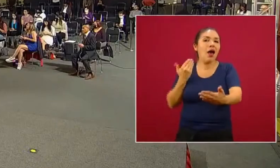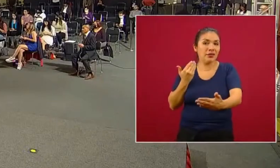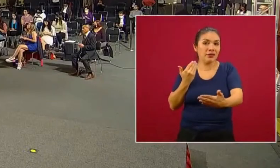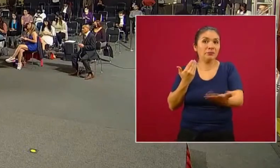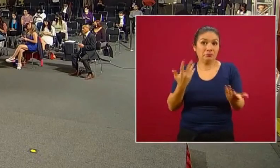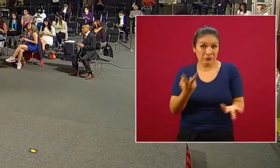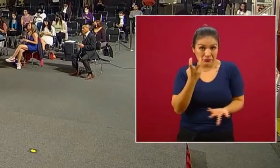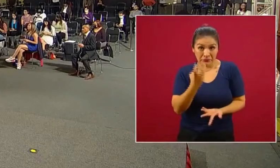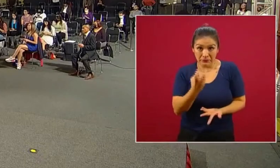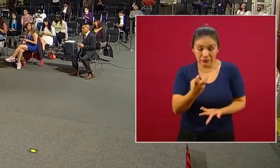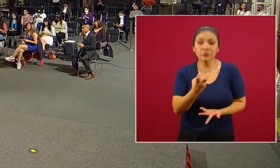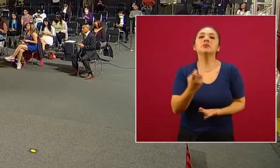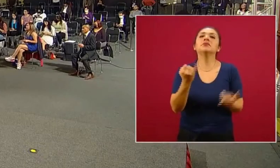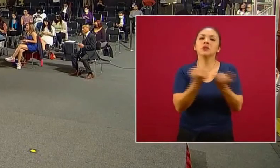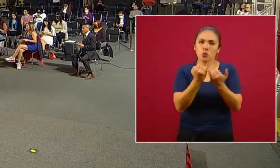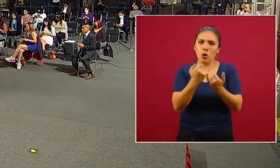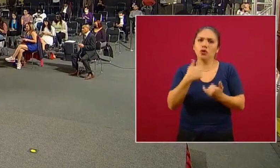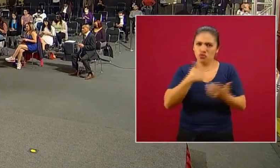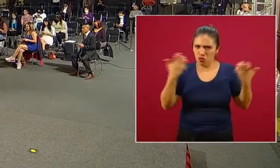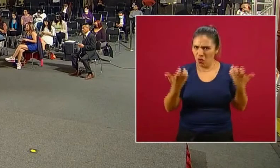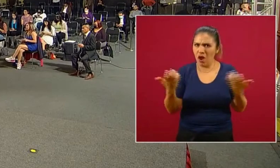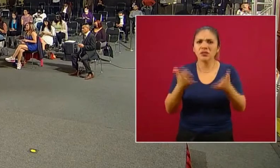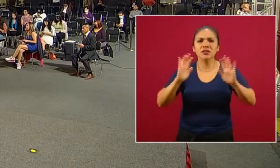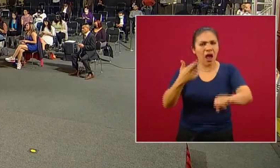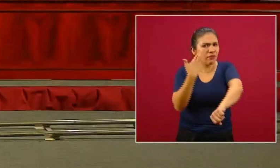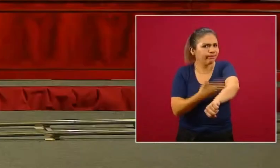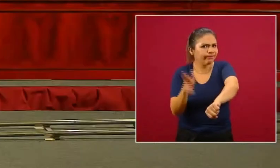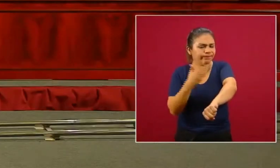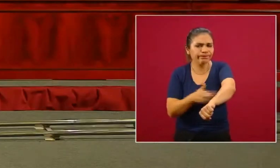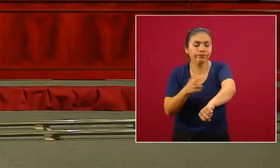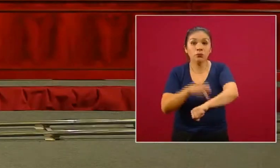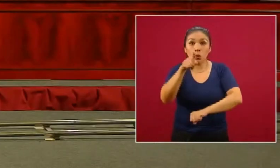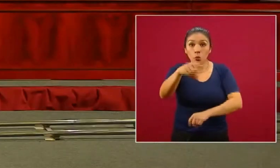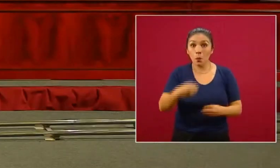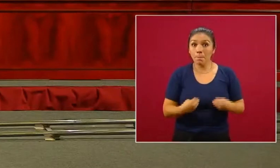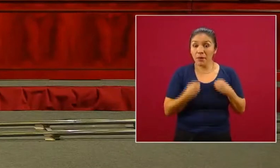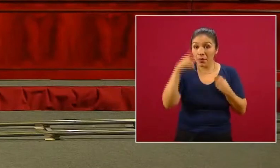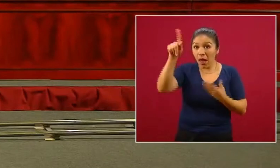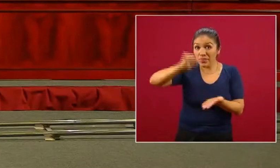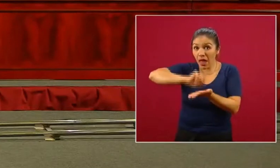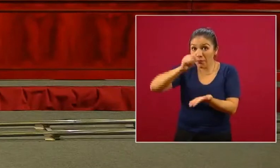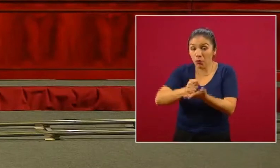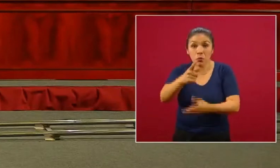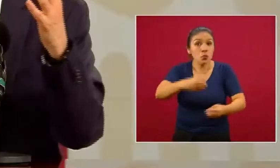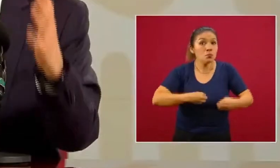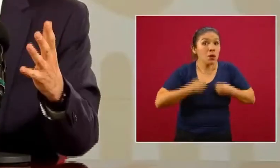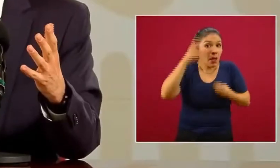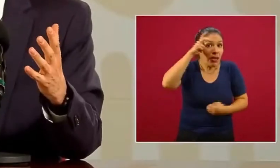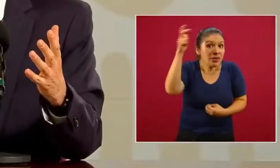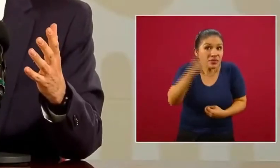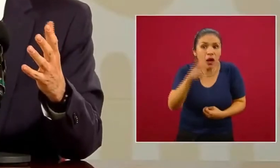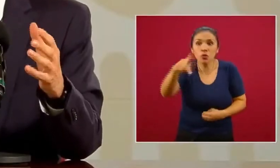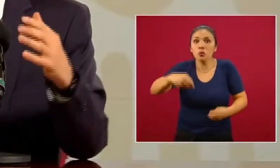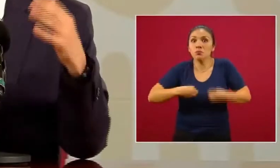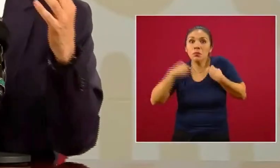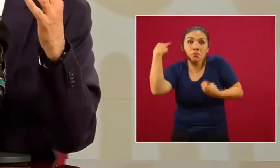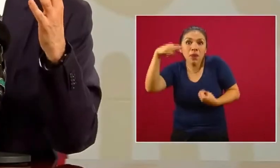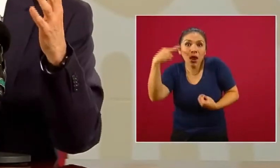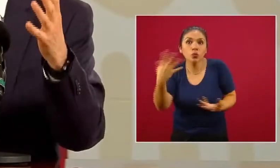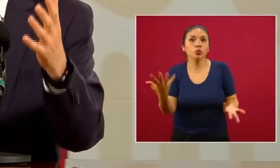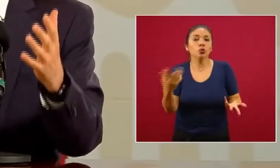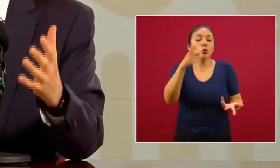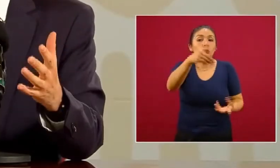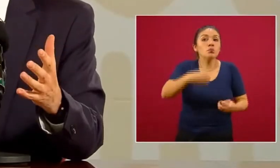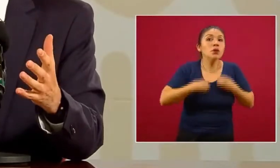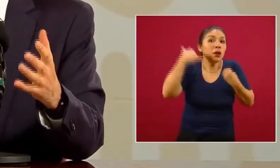Y lo vamos a hacer, ya lo estoy haciendo en este momento, dejando en claro, si usted vive en Tamaulipas, si usted vive en Hidalgo, si usted vive en Veracruz, si usted